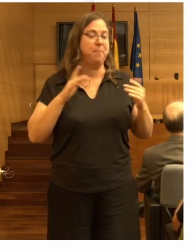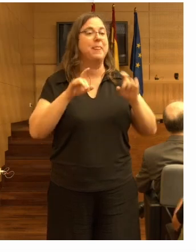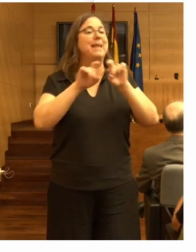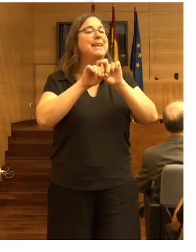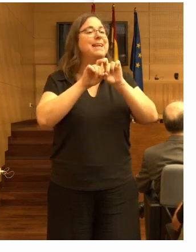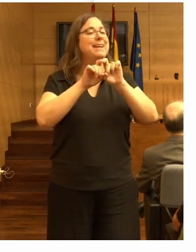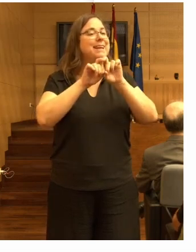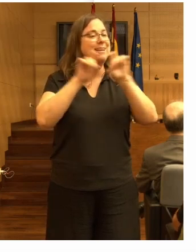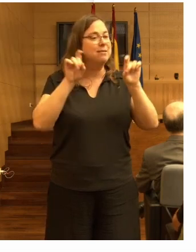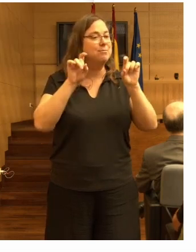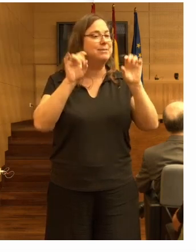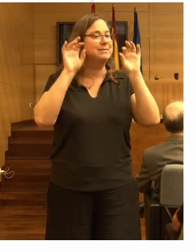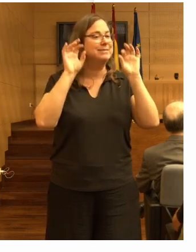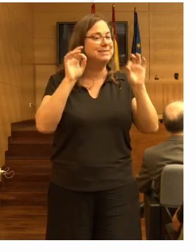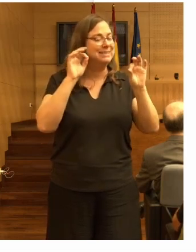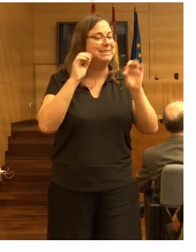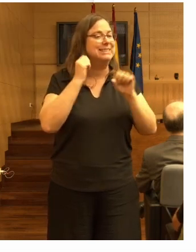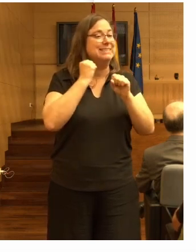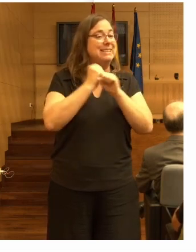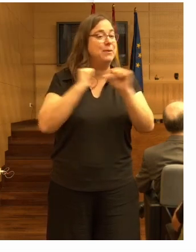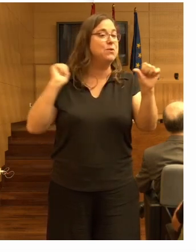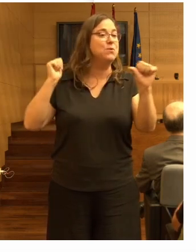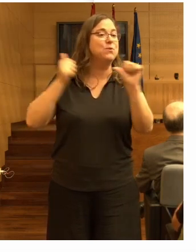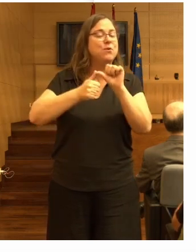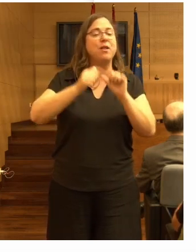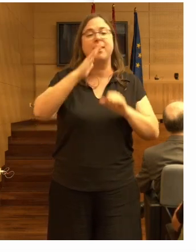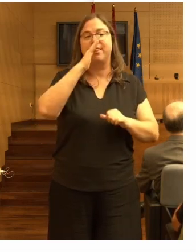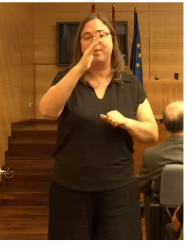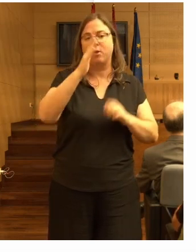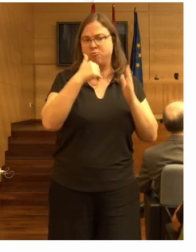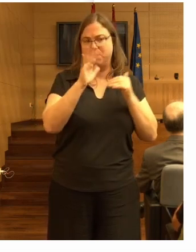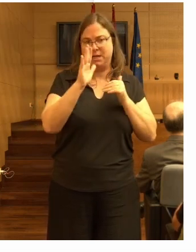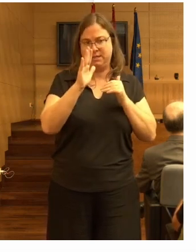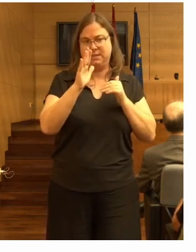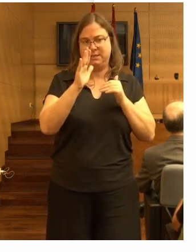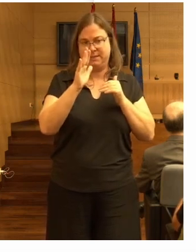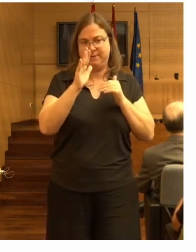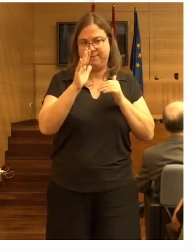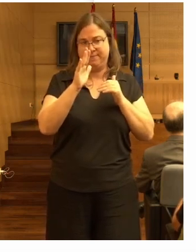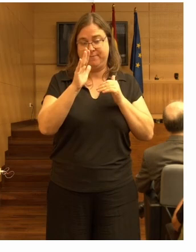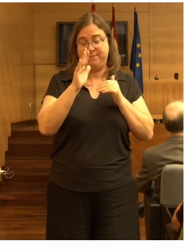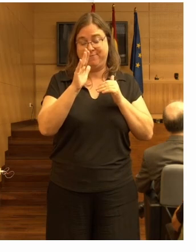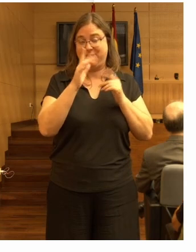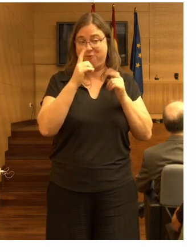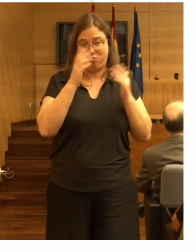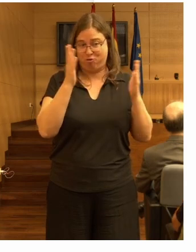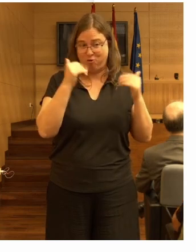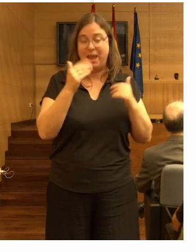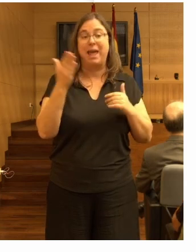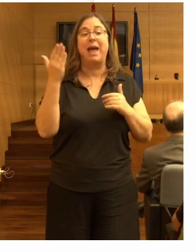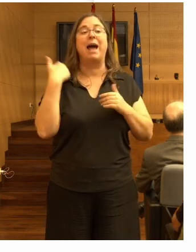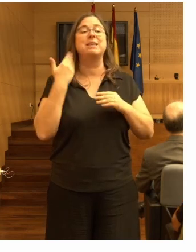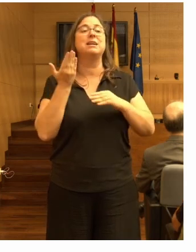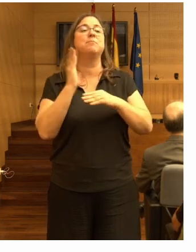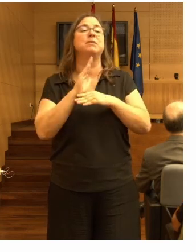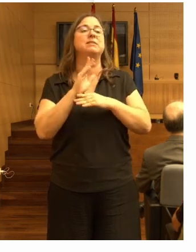que lleva trabajando en esto más de cinco años. Y ayer se presentó en Lille.